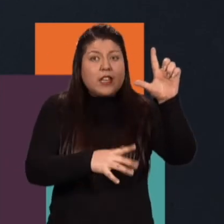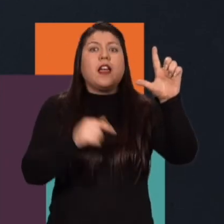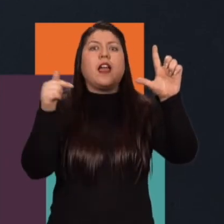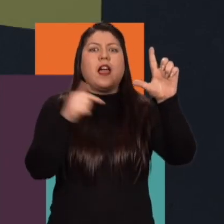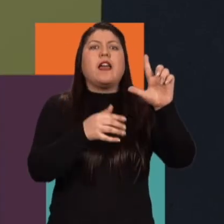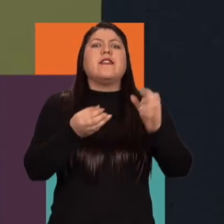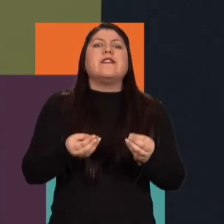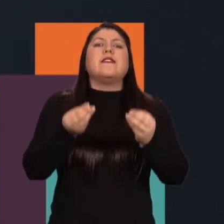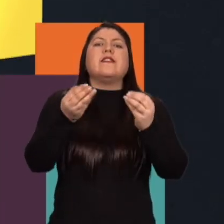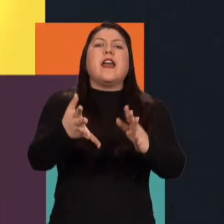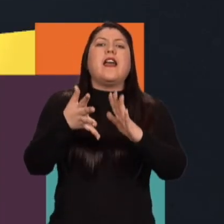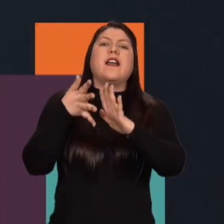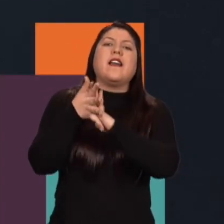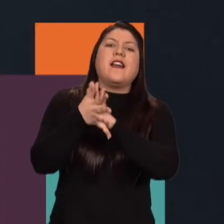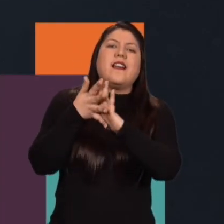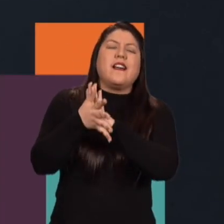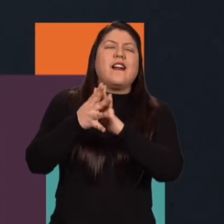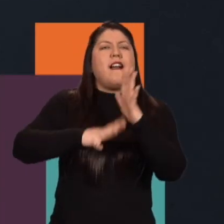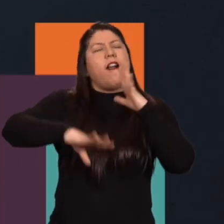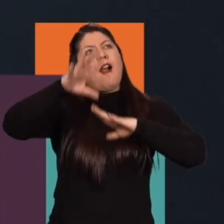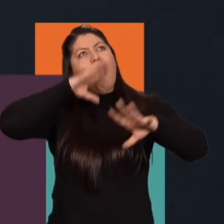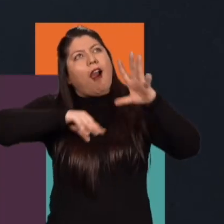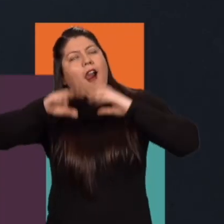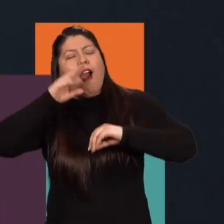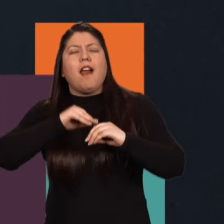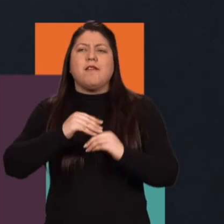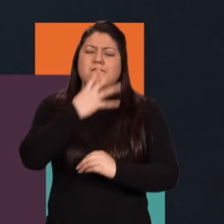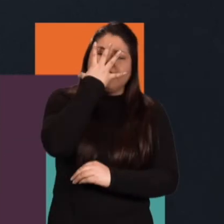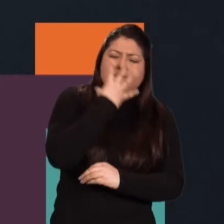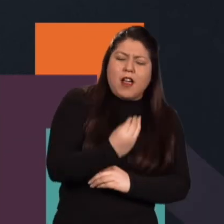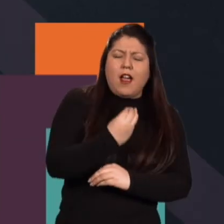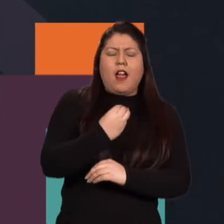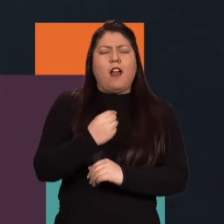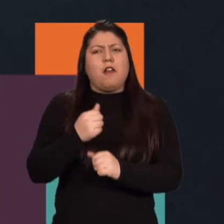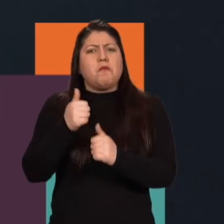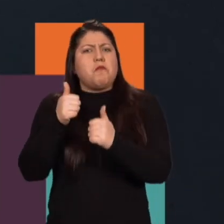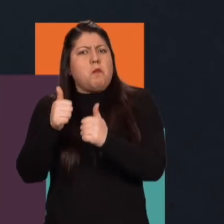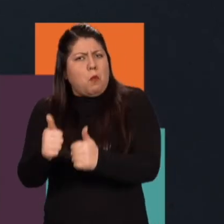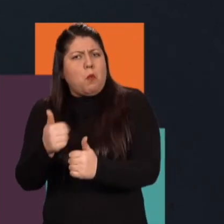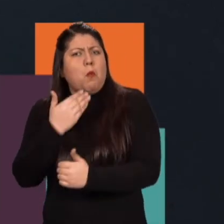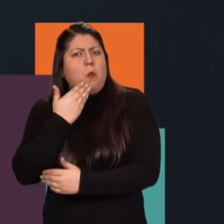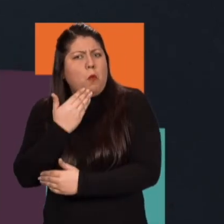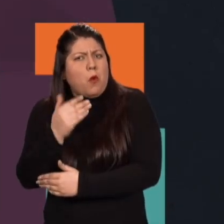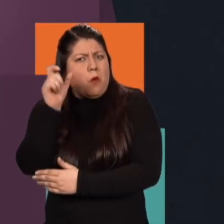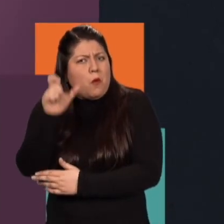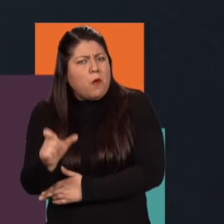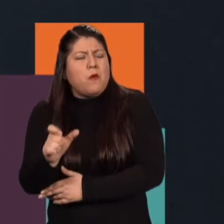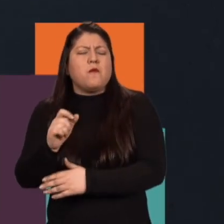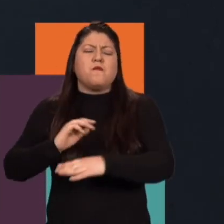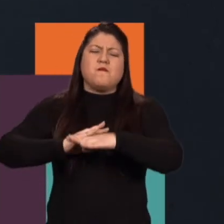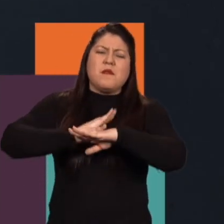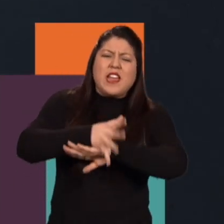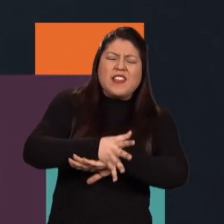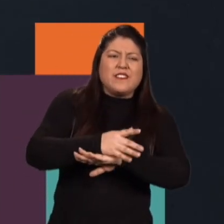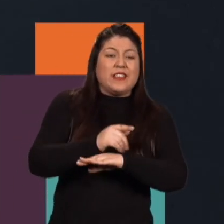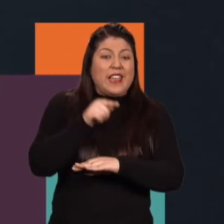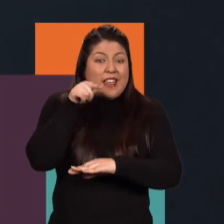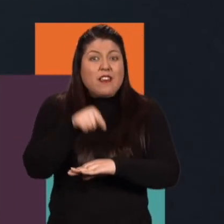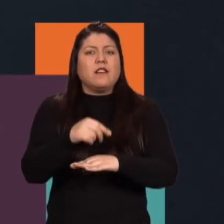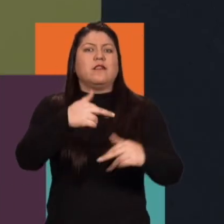culminen esas series pues si dejen un mensaje claro sobre todo entre entre malos buenos